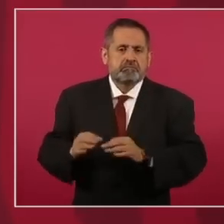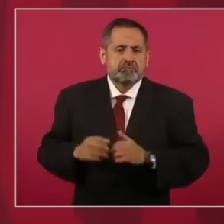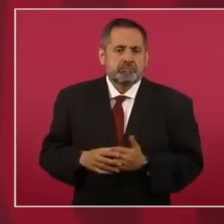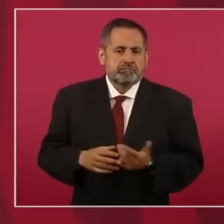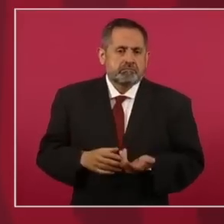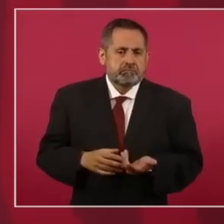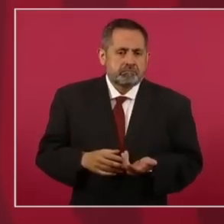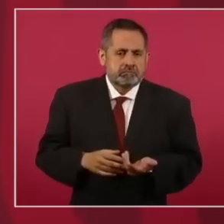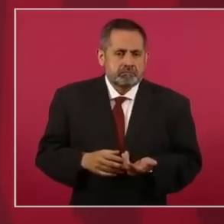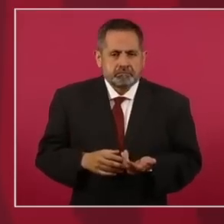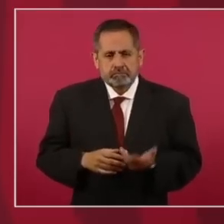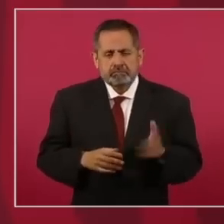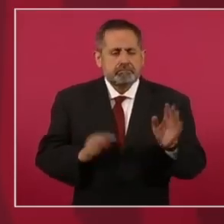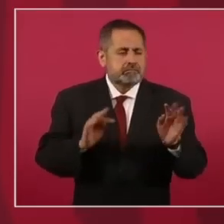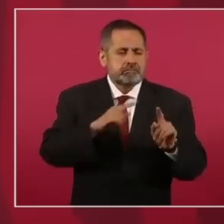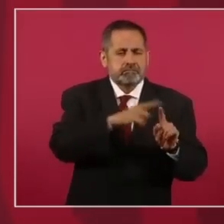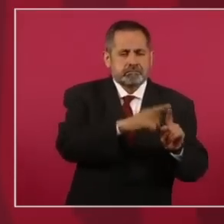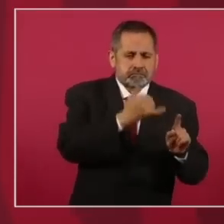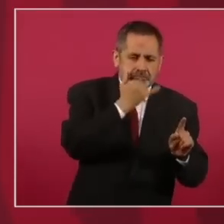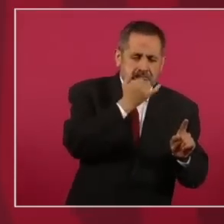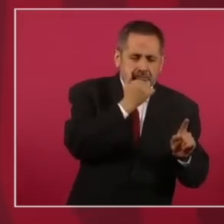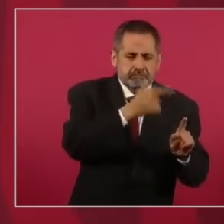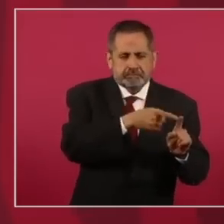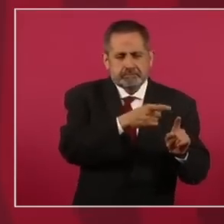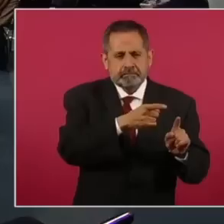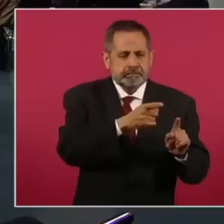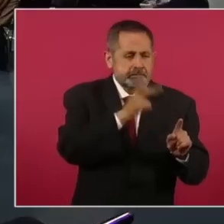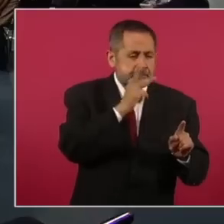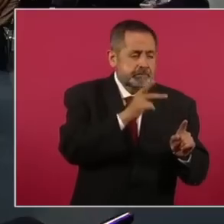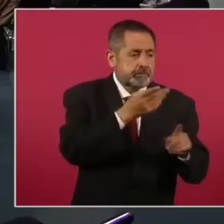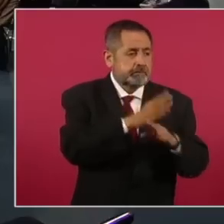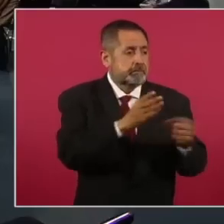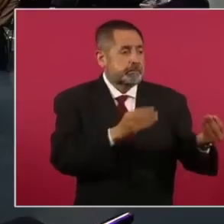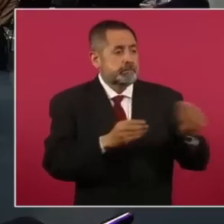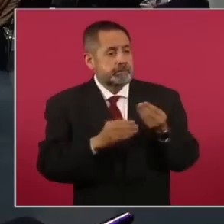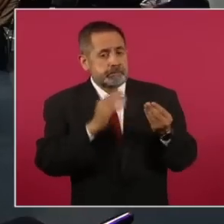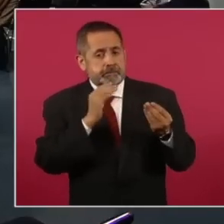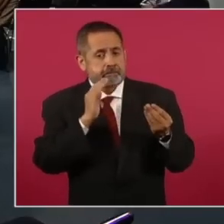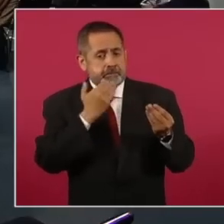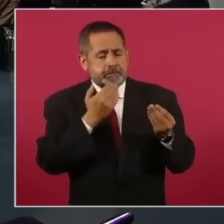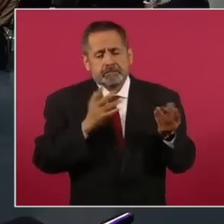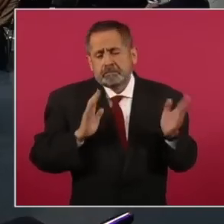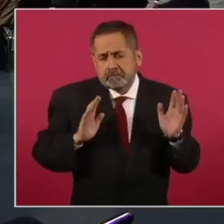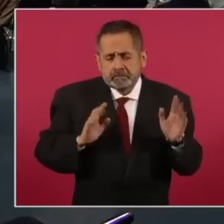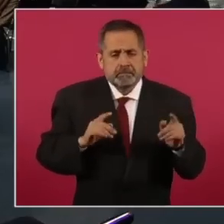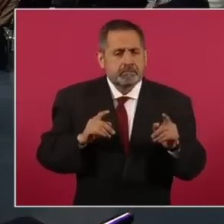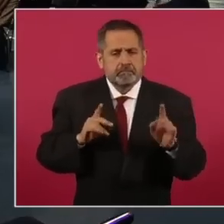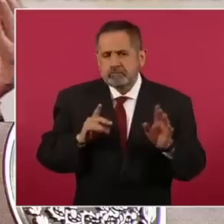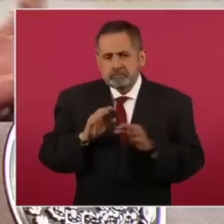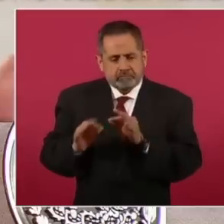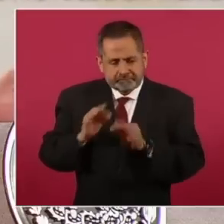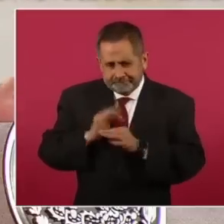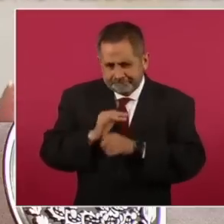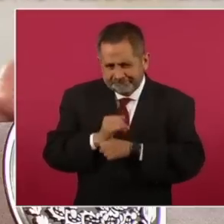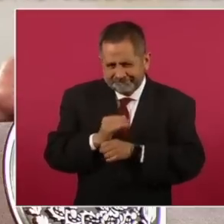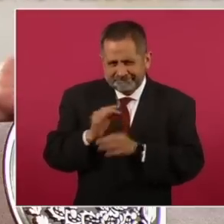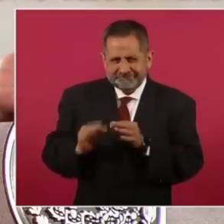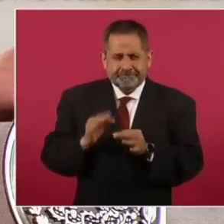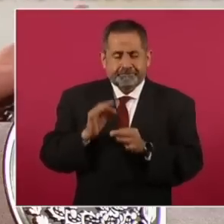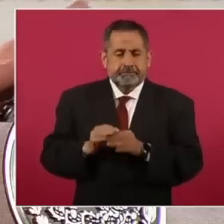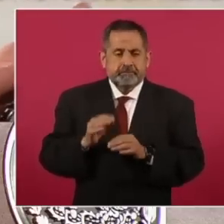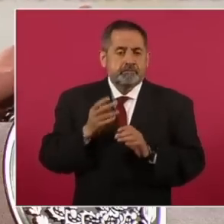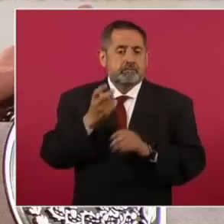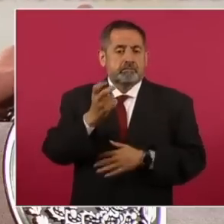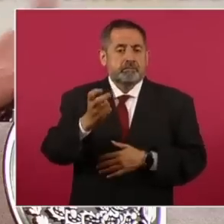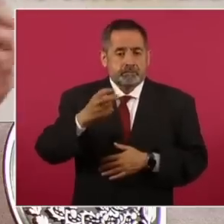de libras serán pesos. Bueno, ahí sí ya está. Por eso, hay que usar también un